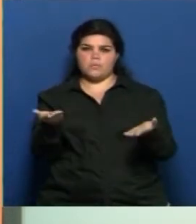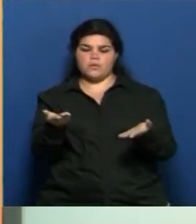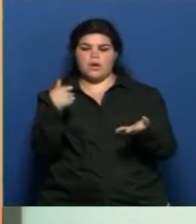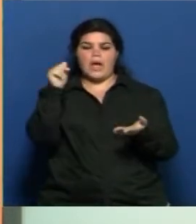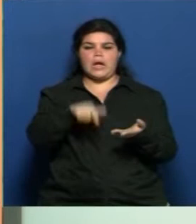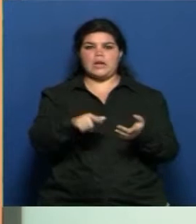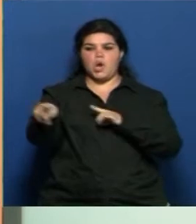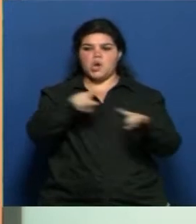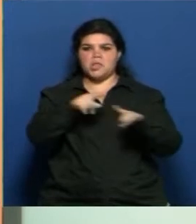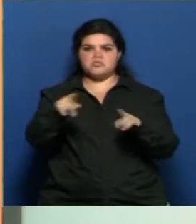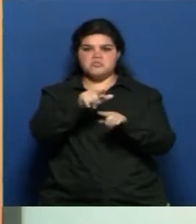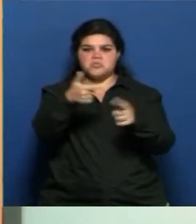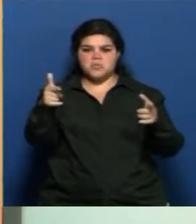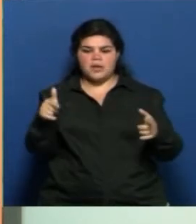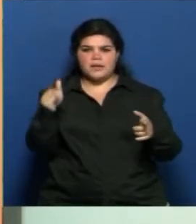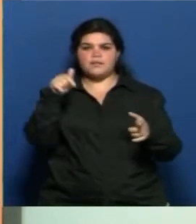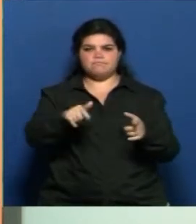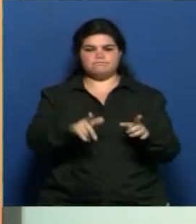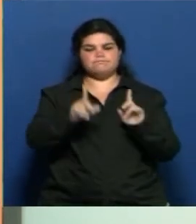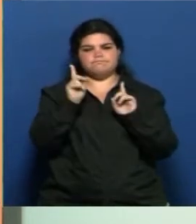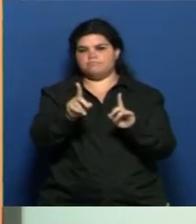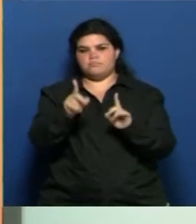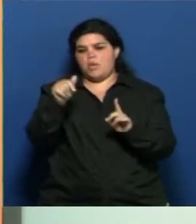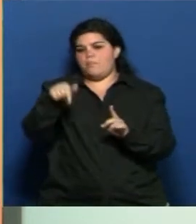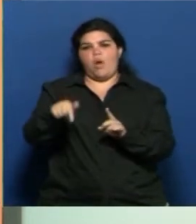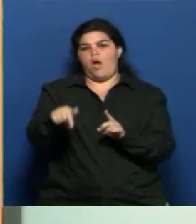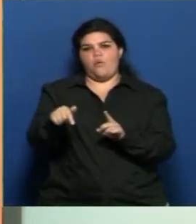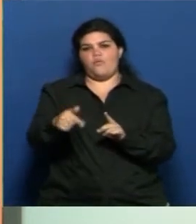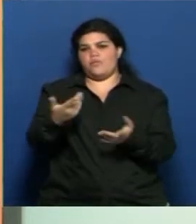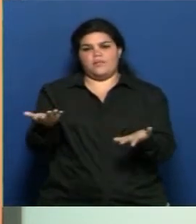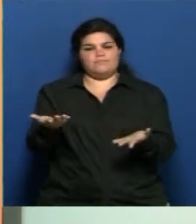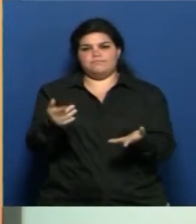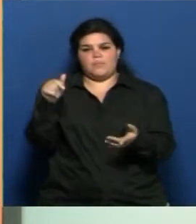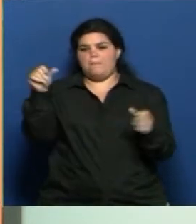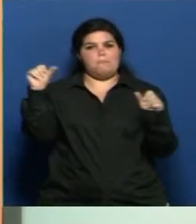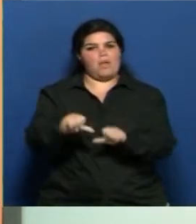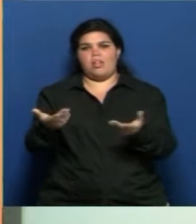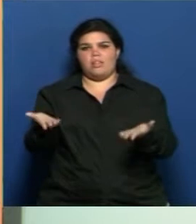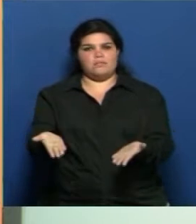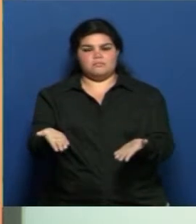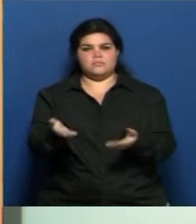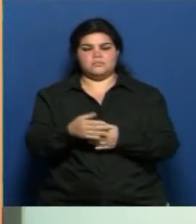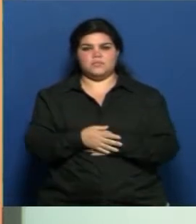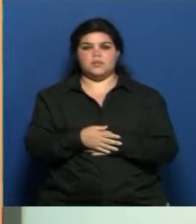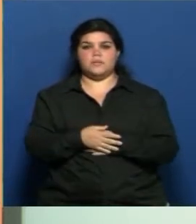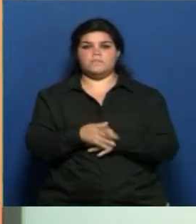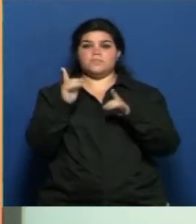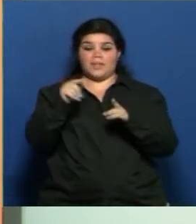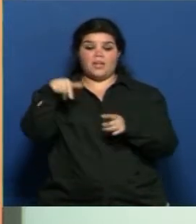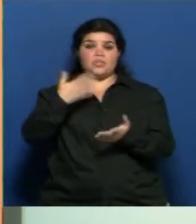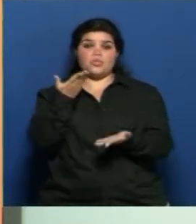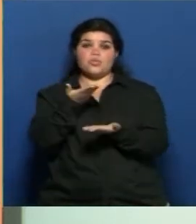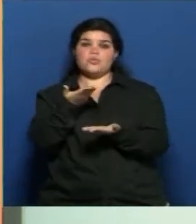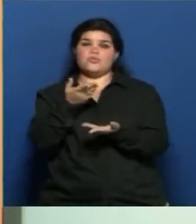política pública a veces se ven los efectos que hoy día padecemos. Entonces es como también venir como un cambio